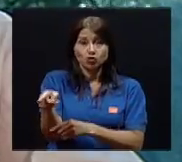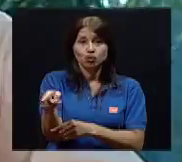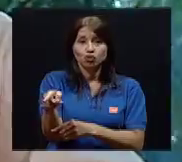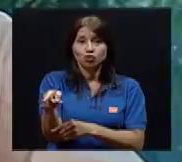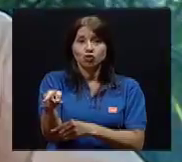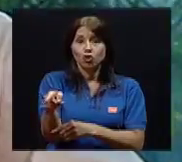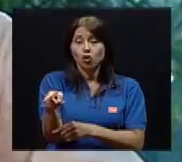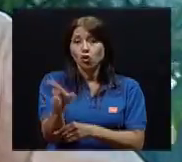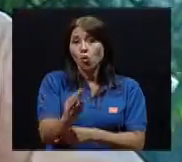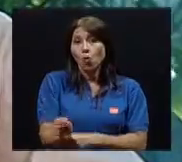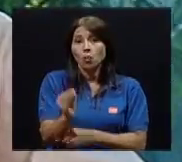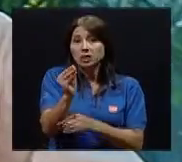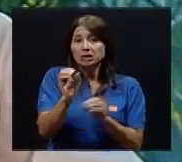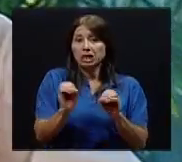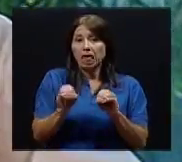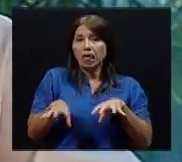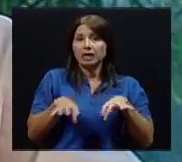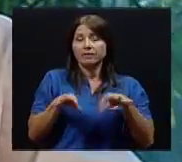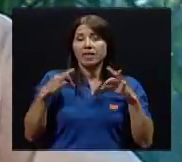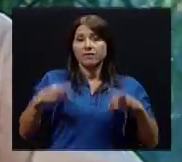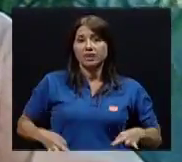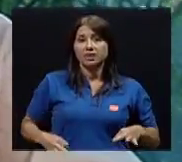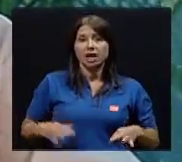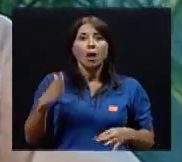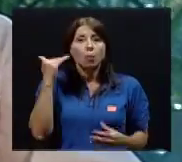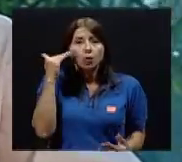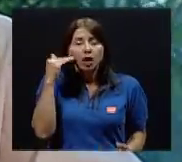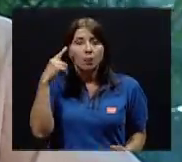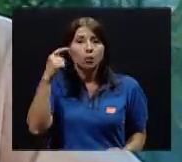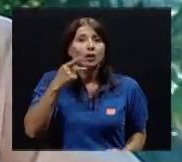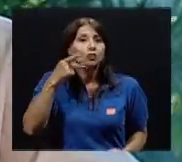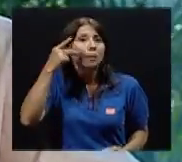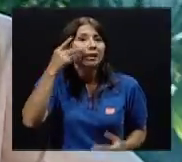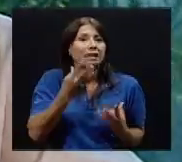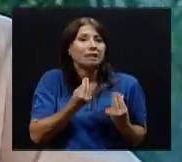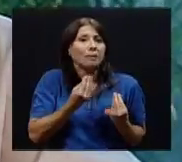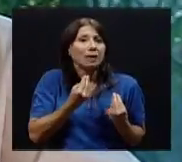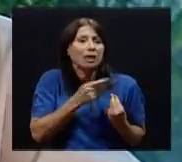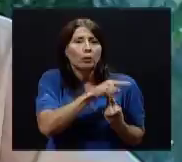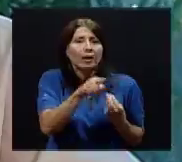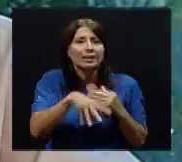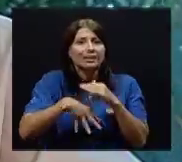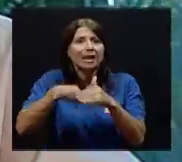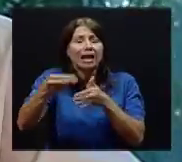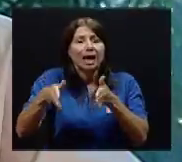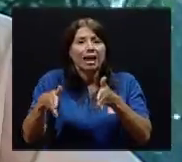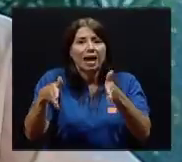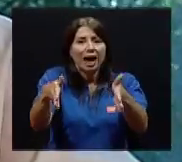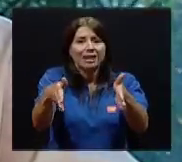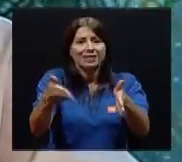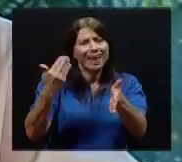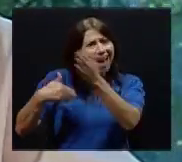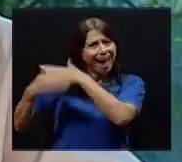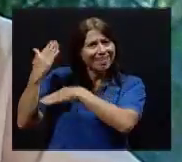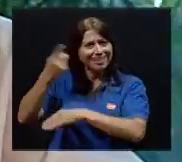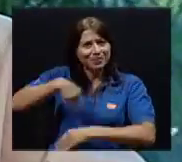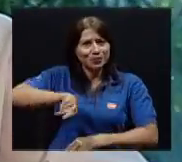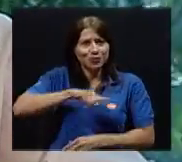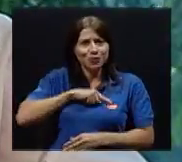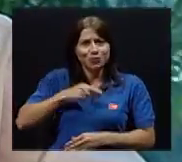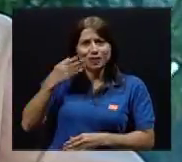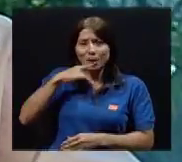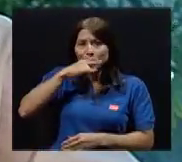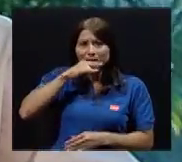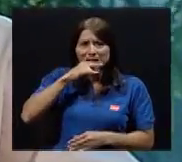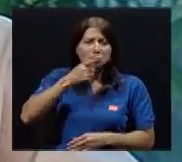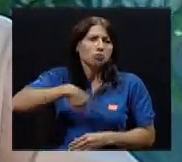los padres tienen miedo que ellos salgan en la calle. Hablaba antes que nosotros cuando éramos niños, nosotros salimos en la calle y no